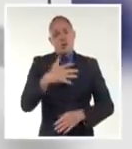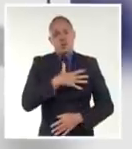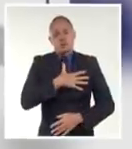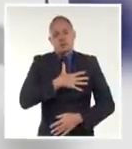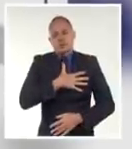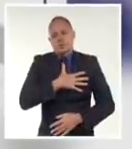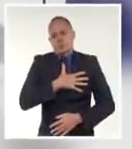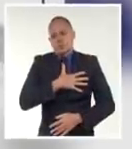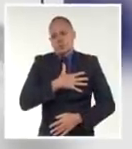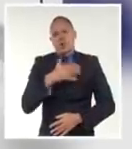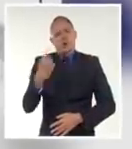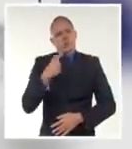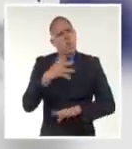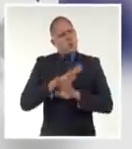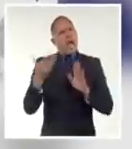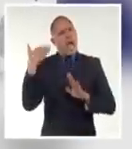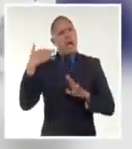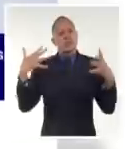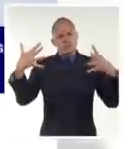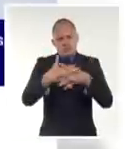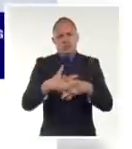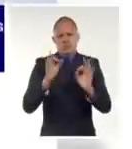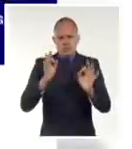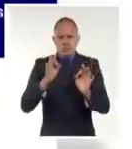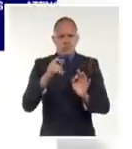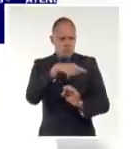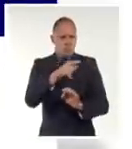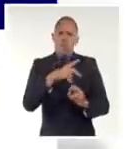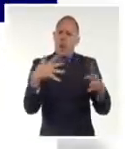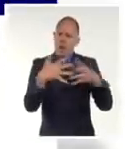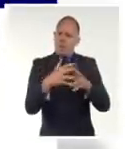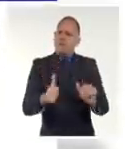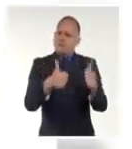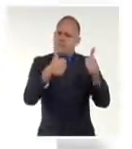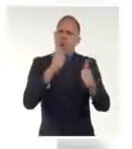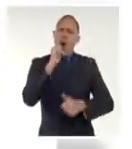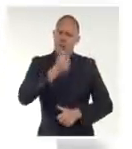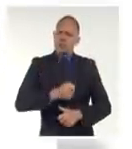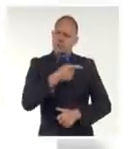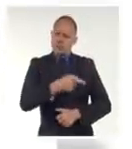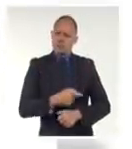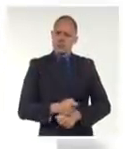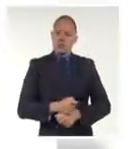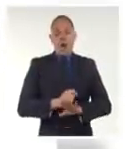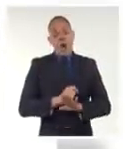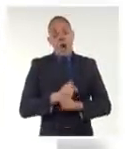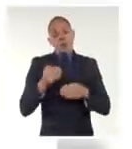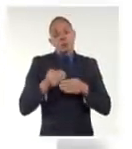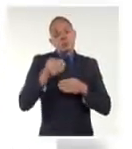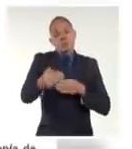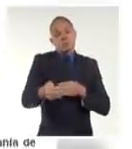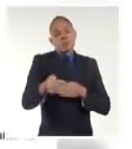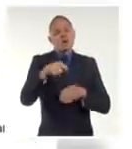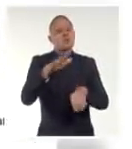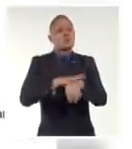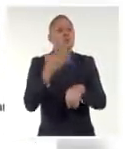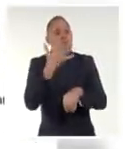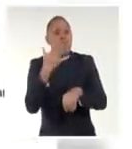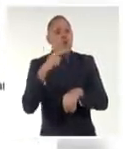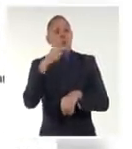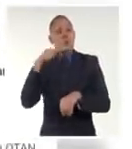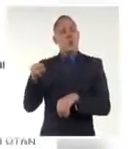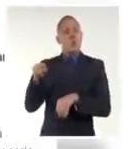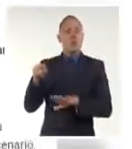entrañable con el pueblo ucraniano. La historia exigirá responsabilidad al gobierno de los Estados Unidos por las